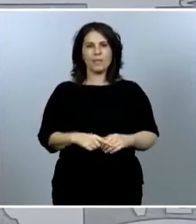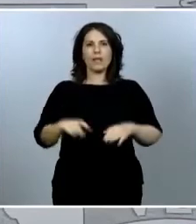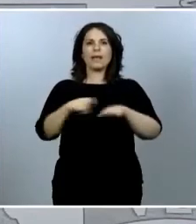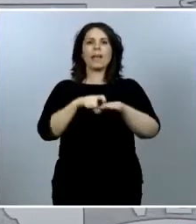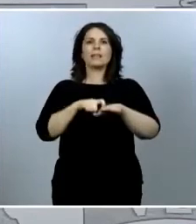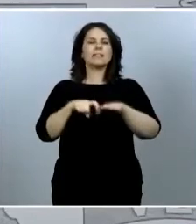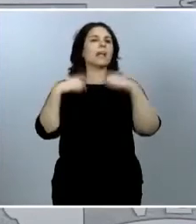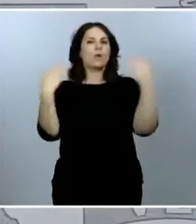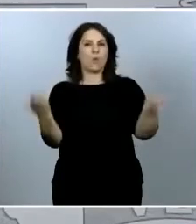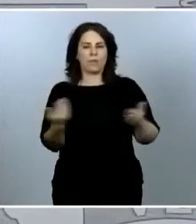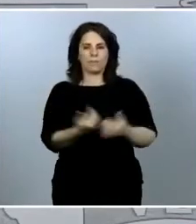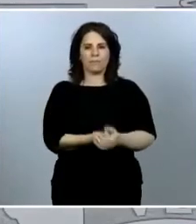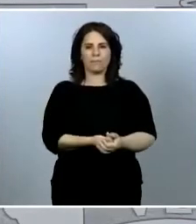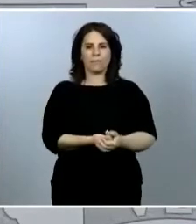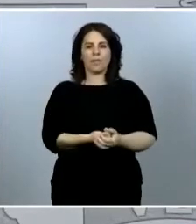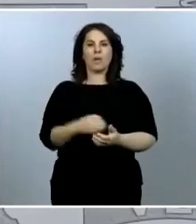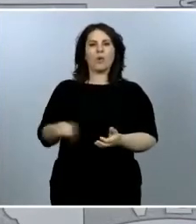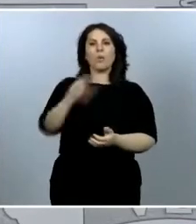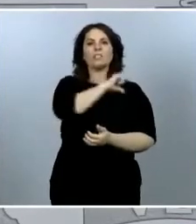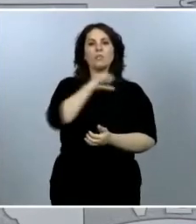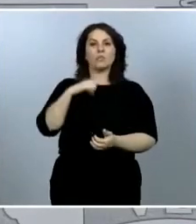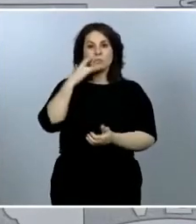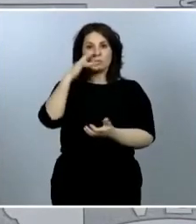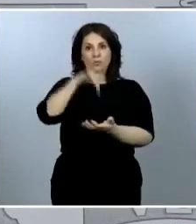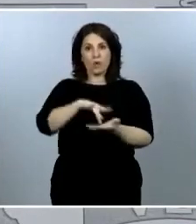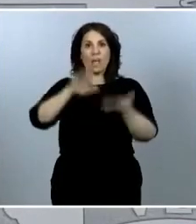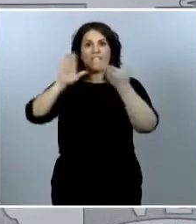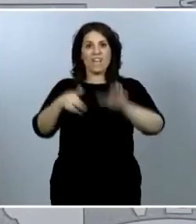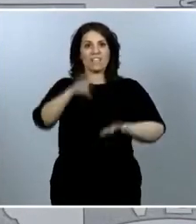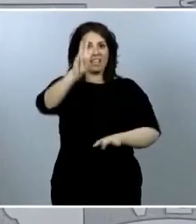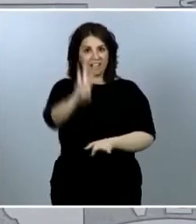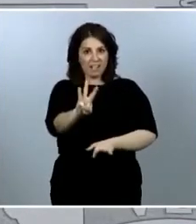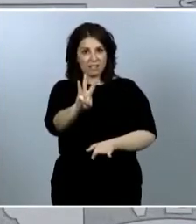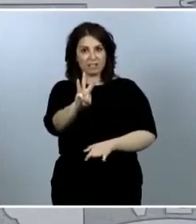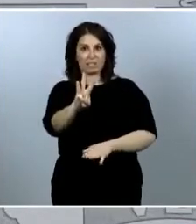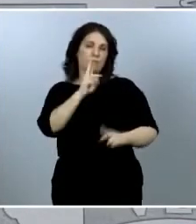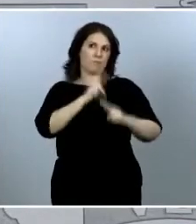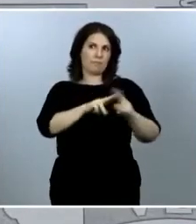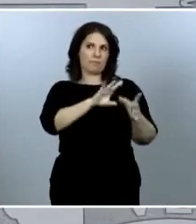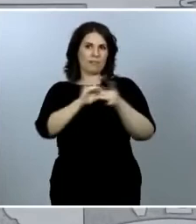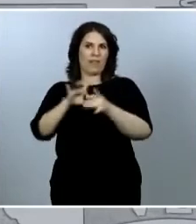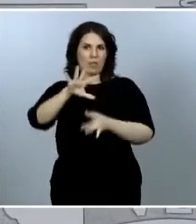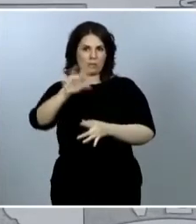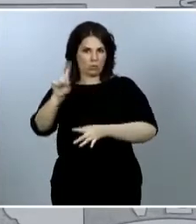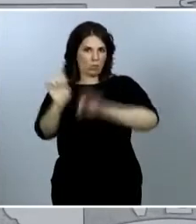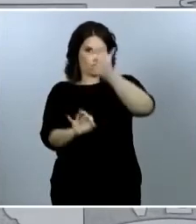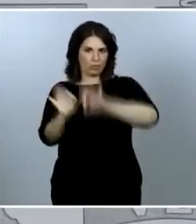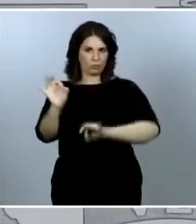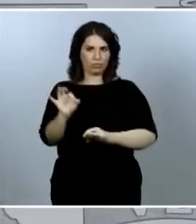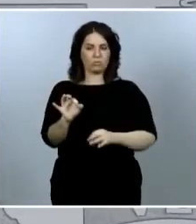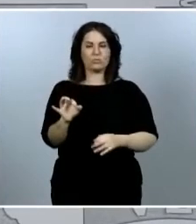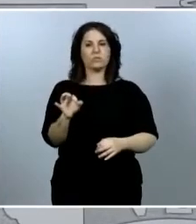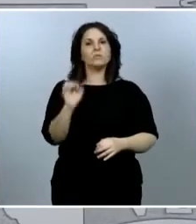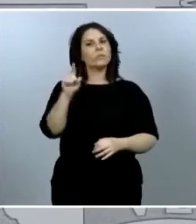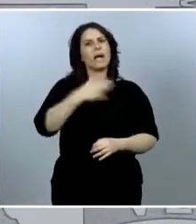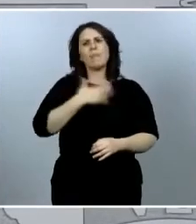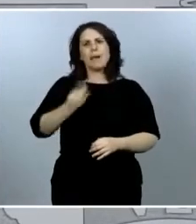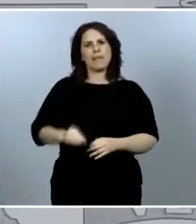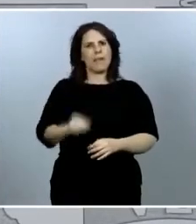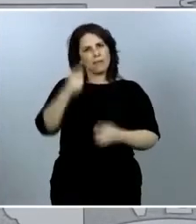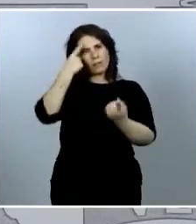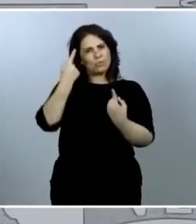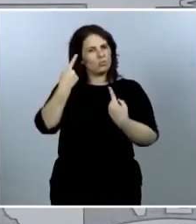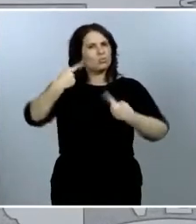en fase 3, e insistimos que representan al 52% de la ciudadanía española, tendrán la capacidad de tomar todas las decisiones relativas